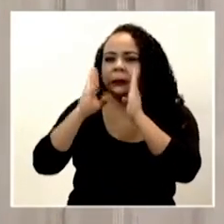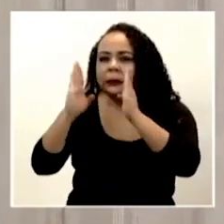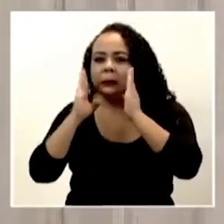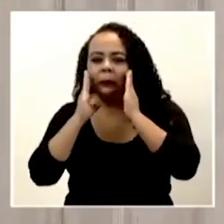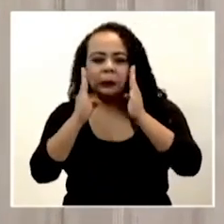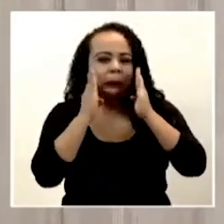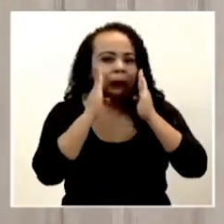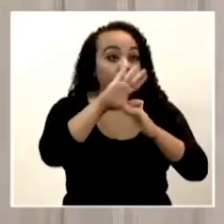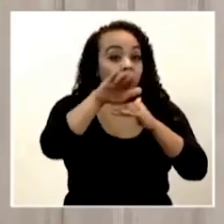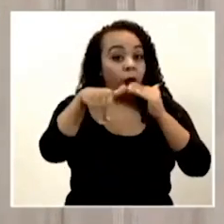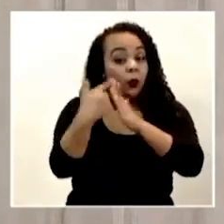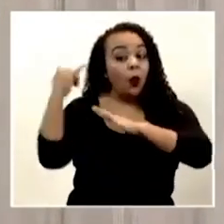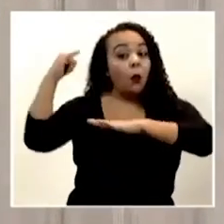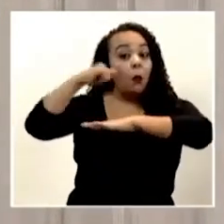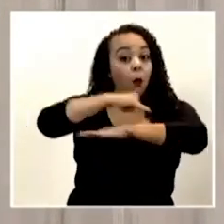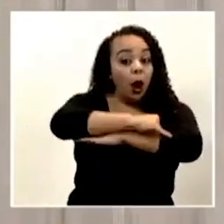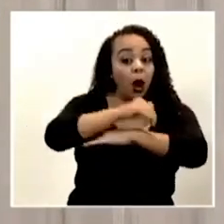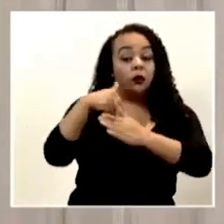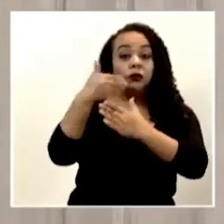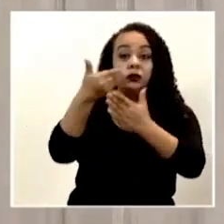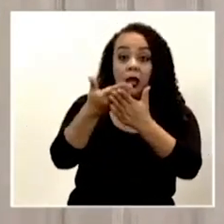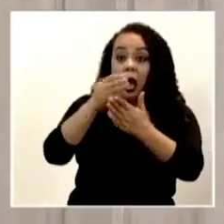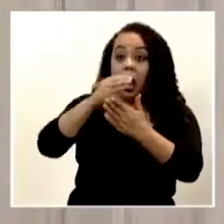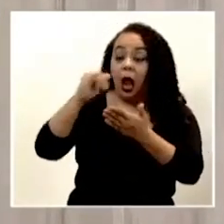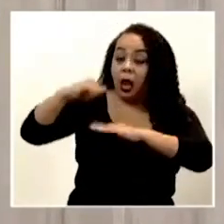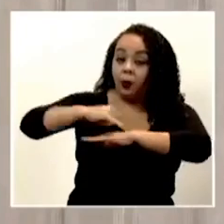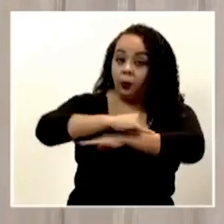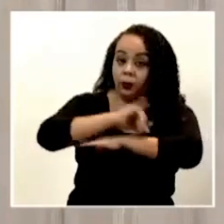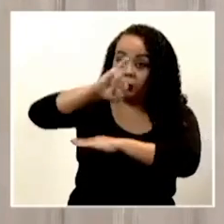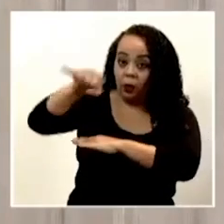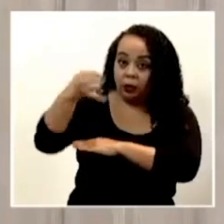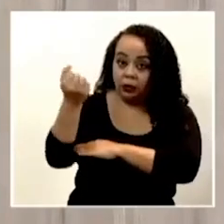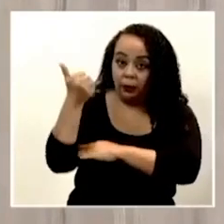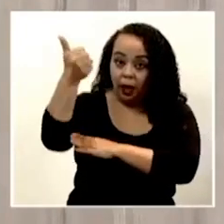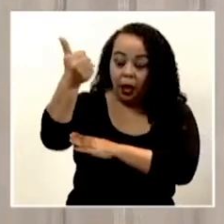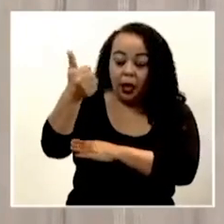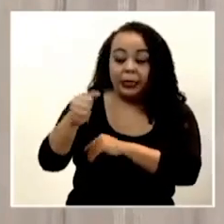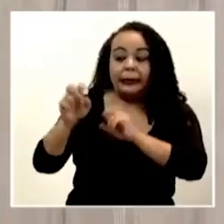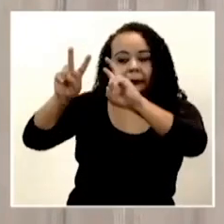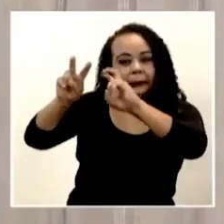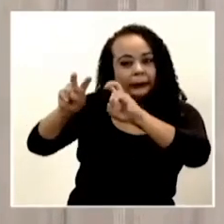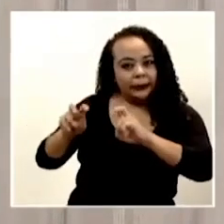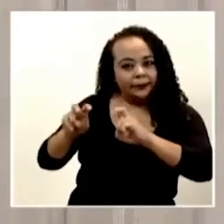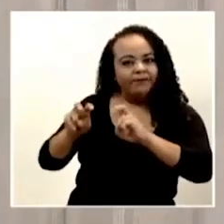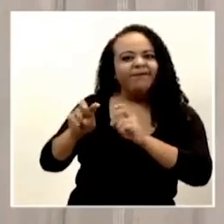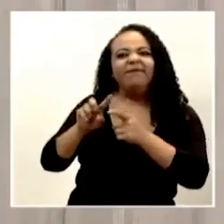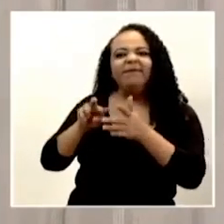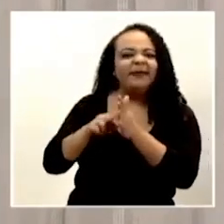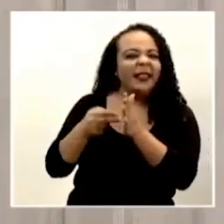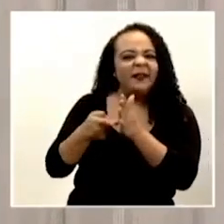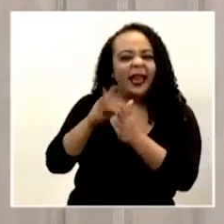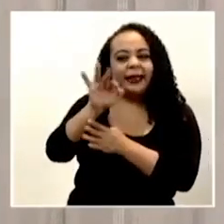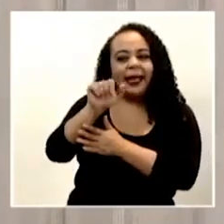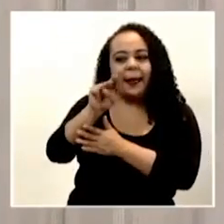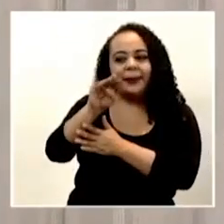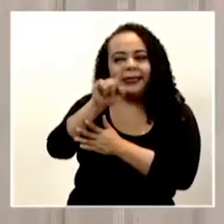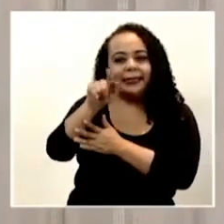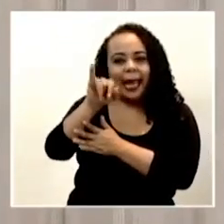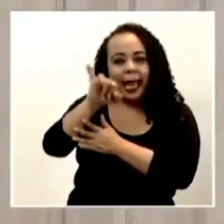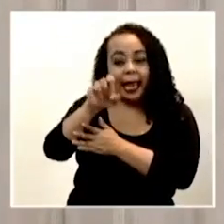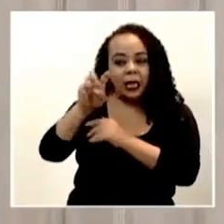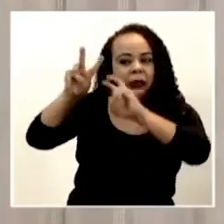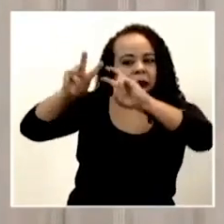todos esos vuelos que llegan al aeropuerto Juan Santa María. Le hacen tamizaje, o sea, le hacen la la el muestreo